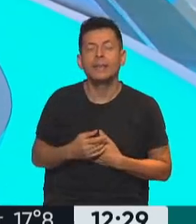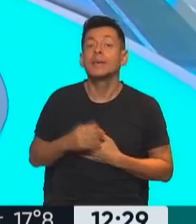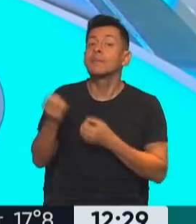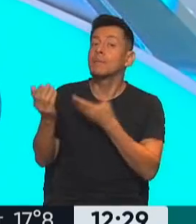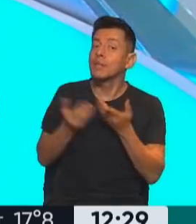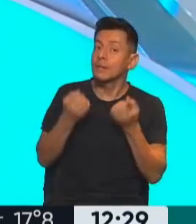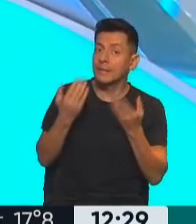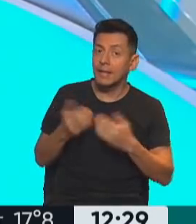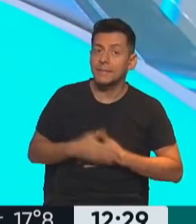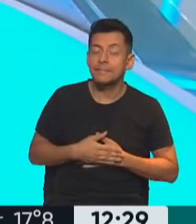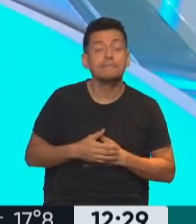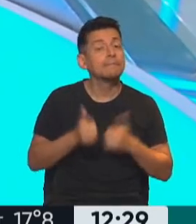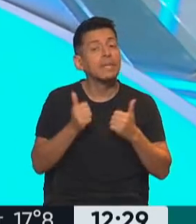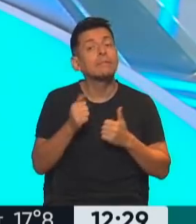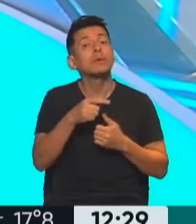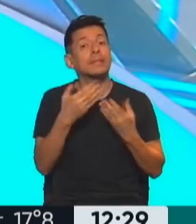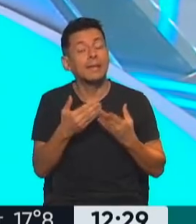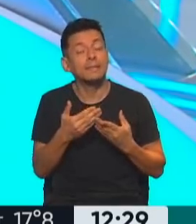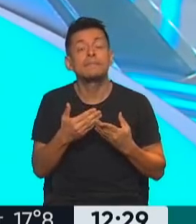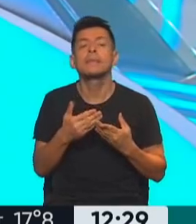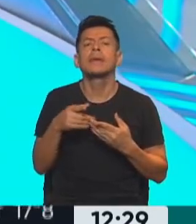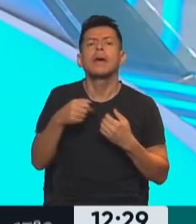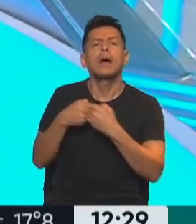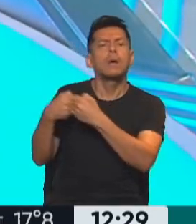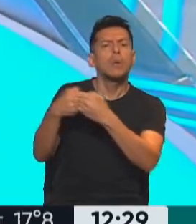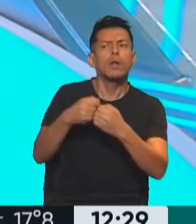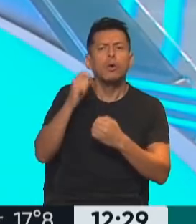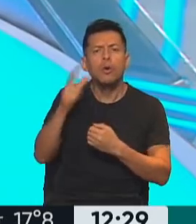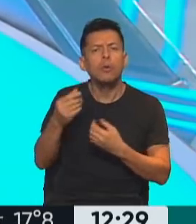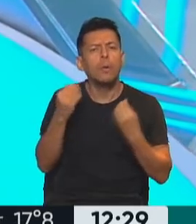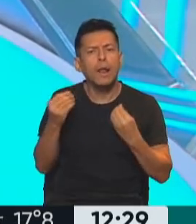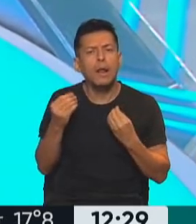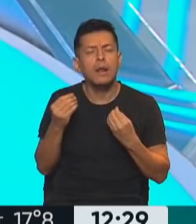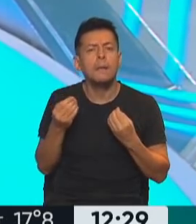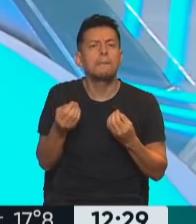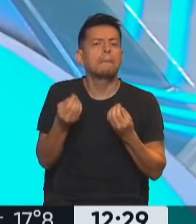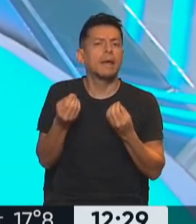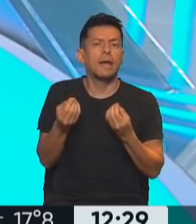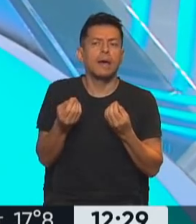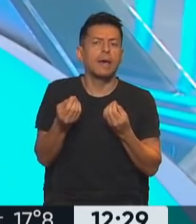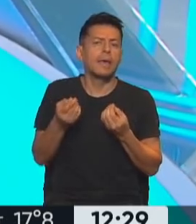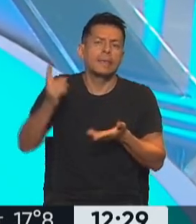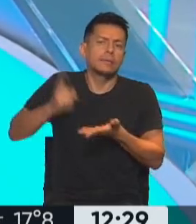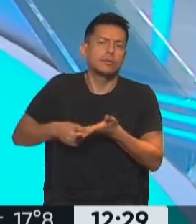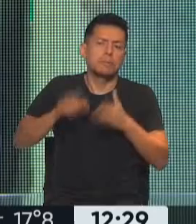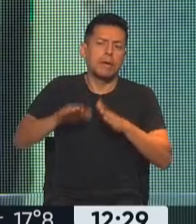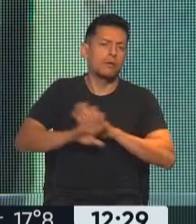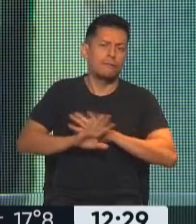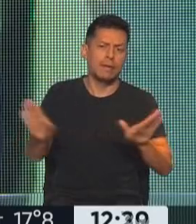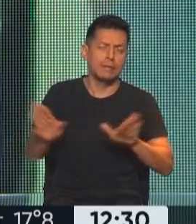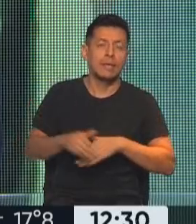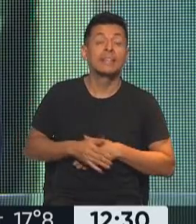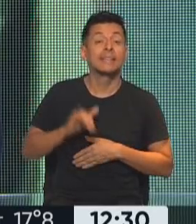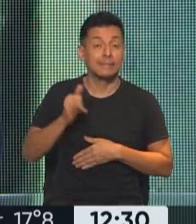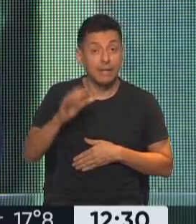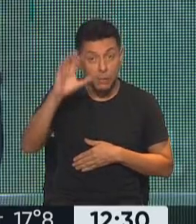bienvenido, ¿cómo estamos? ¿Qué tal? ¿Cómo te Pablo? ¿A acuerdo se llegó justamente para que se produzca esta decisión? Recordemos, había